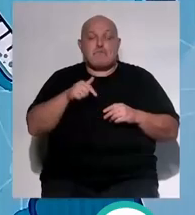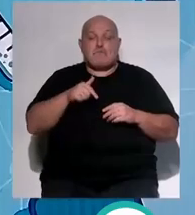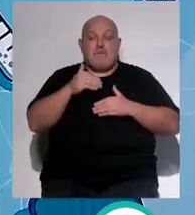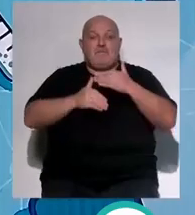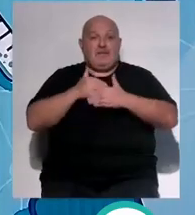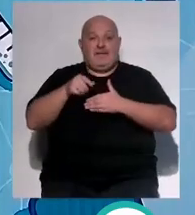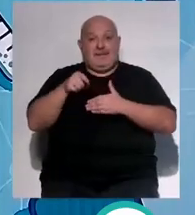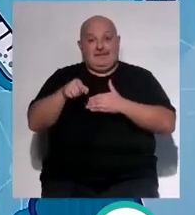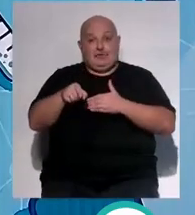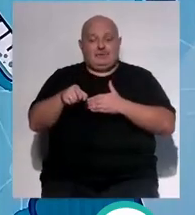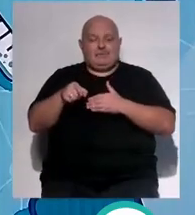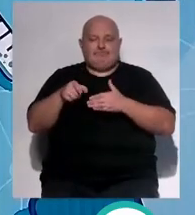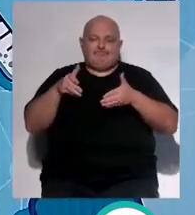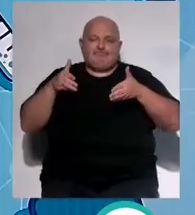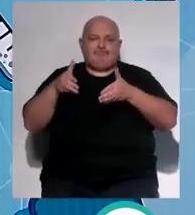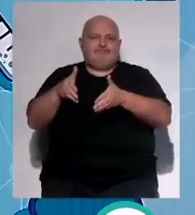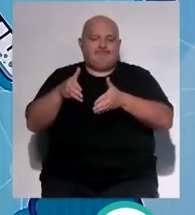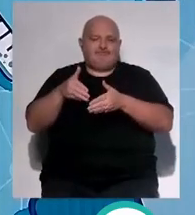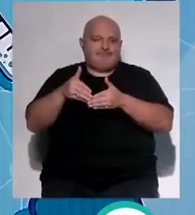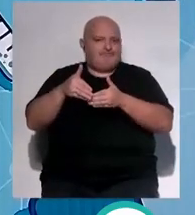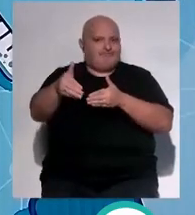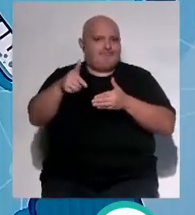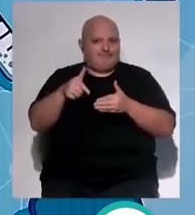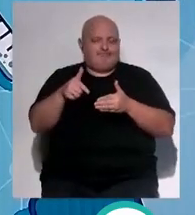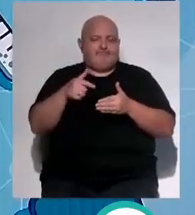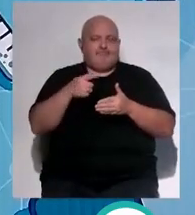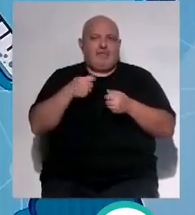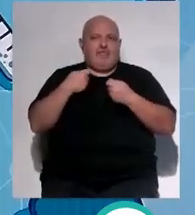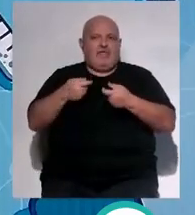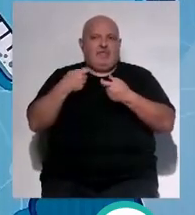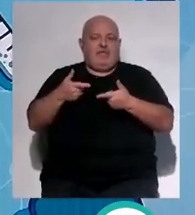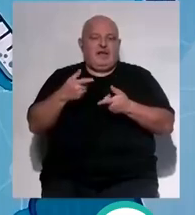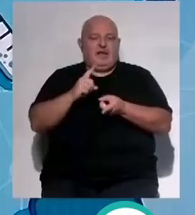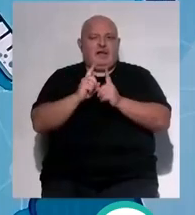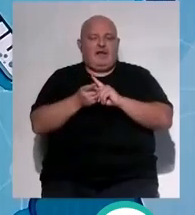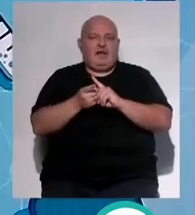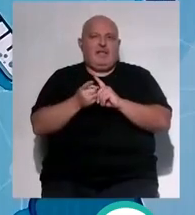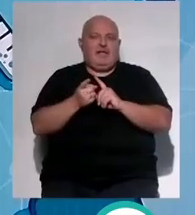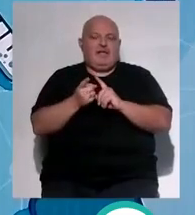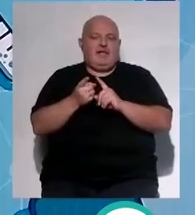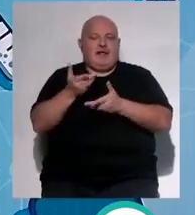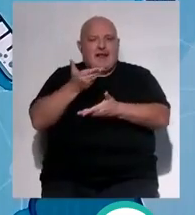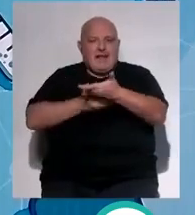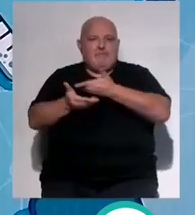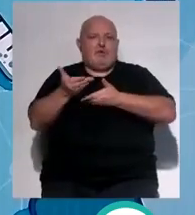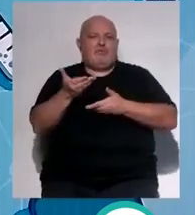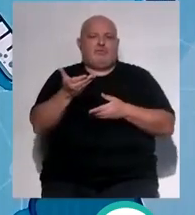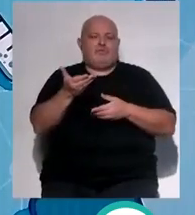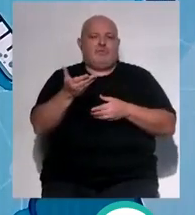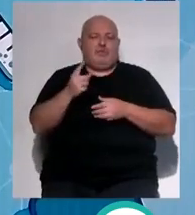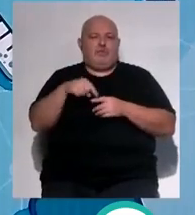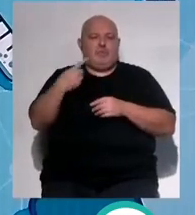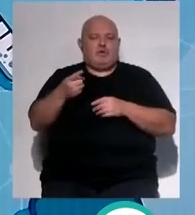avanzamos mucho en el campo quirúrgico y lo hacemos mucho en complejidad eso tiene que ir también acompañado de un post